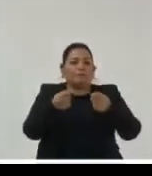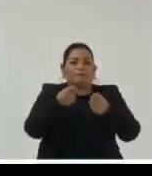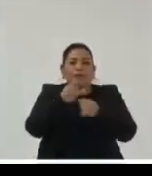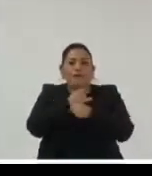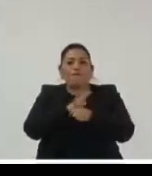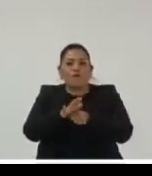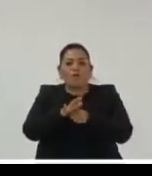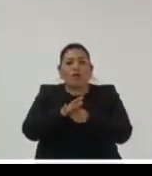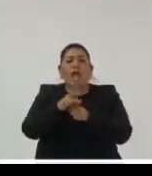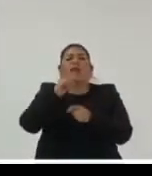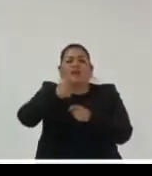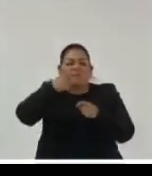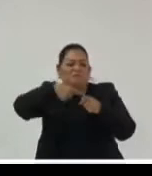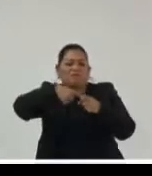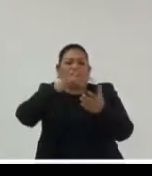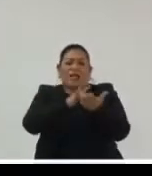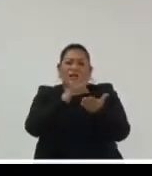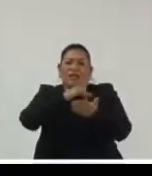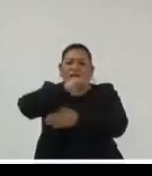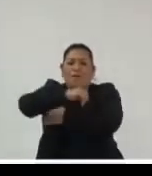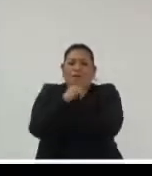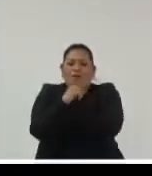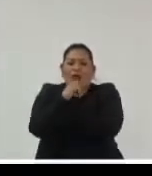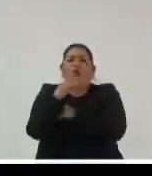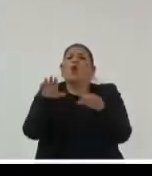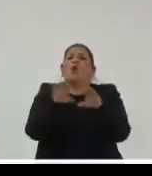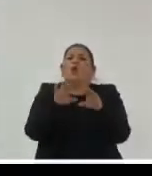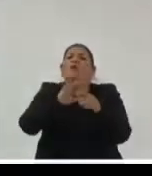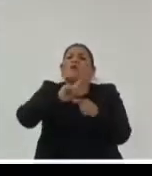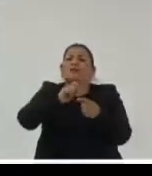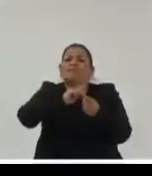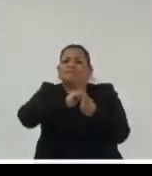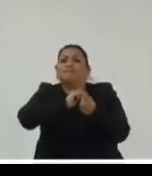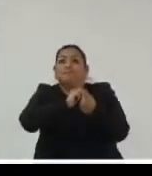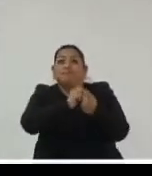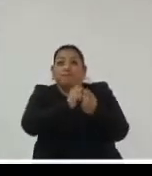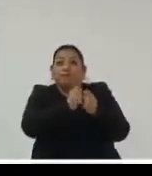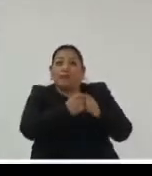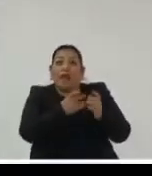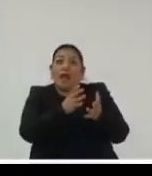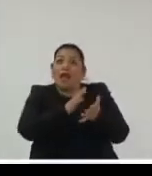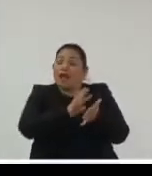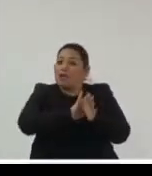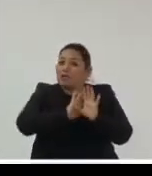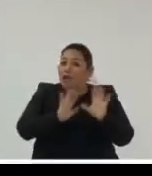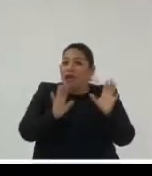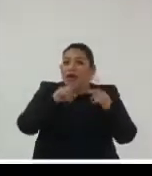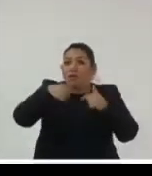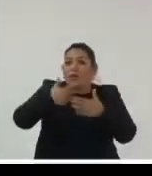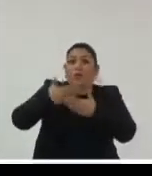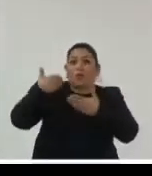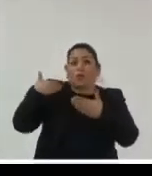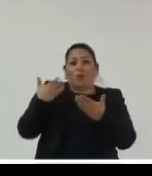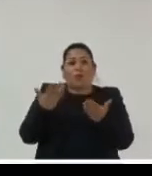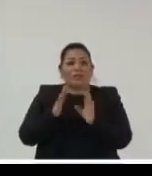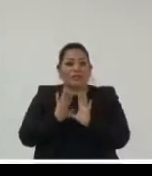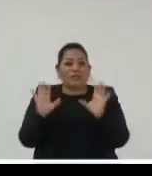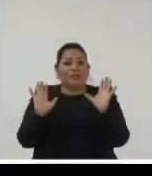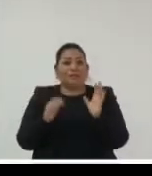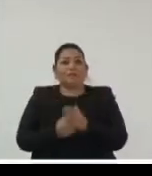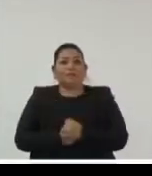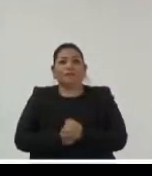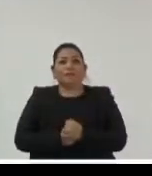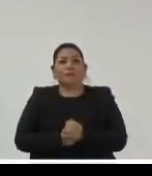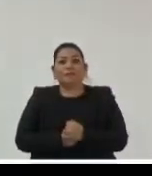en el contexto de lo digital porque esto está esto está variando inevitablemente está variando y ya Andrés nos introducía un poquito el tema